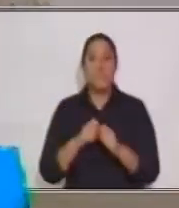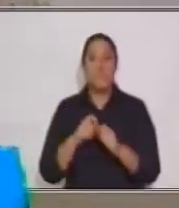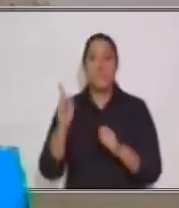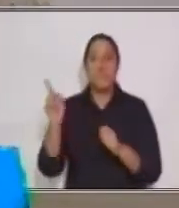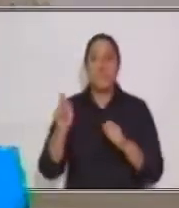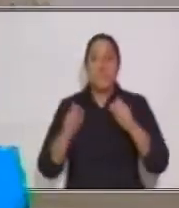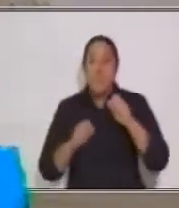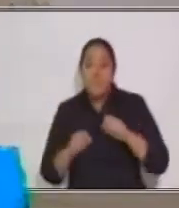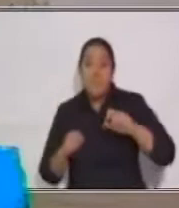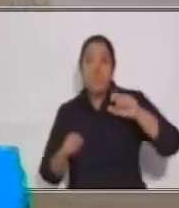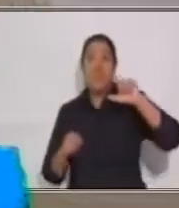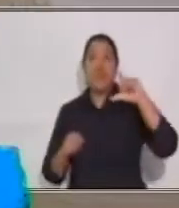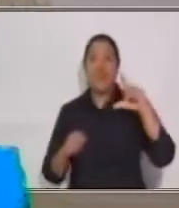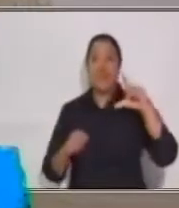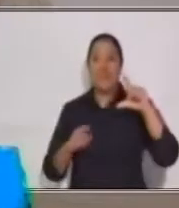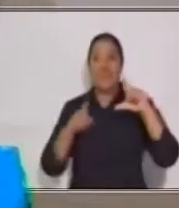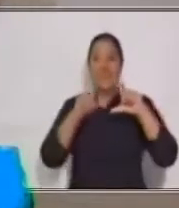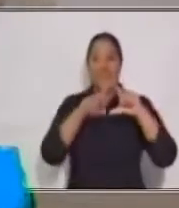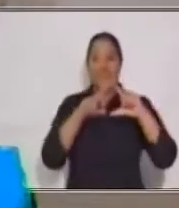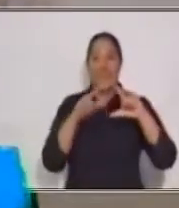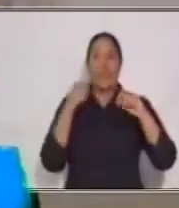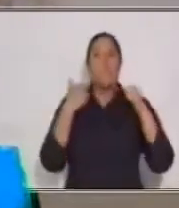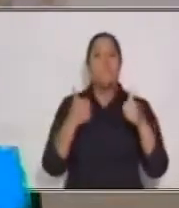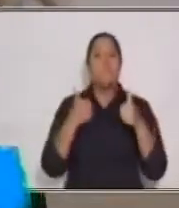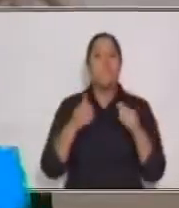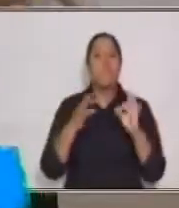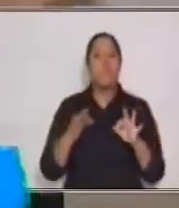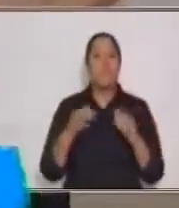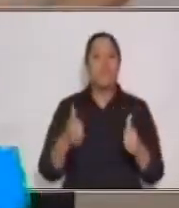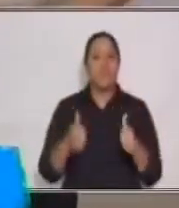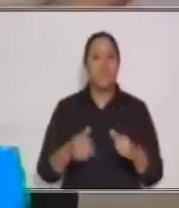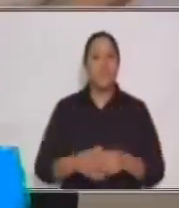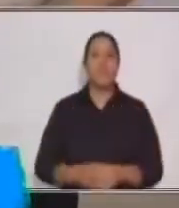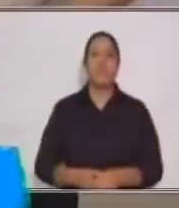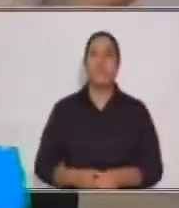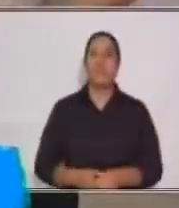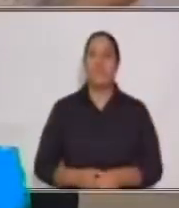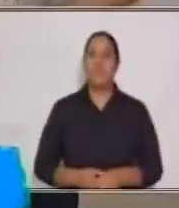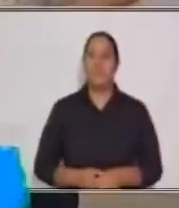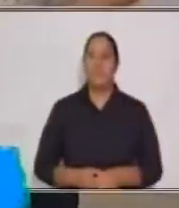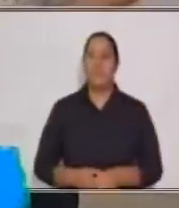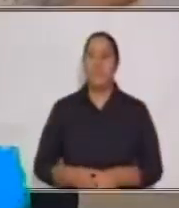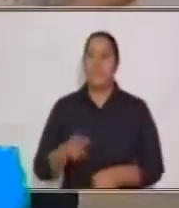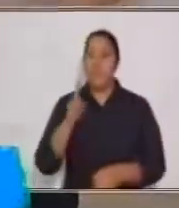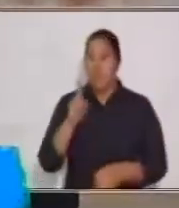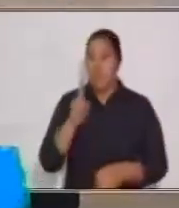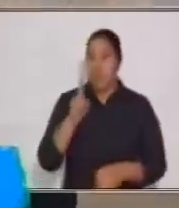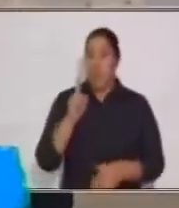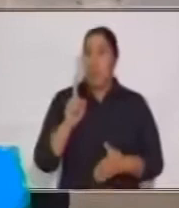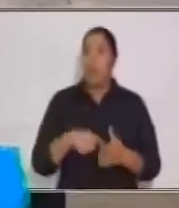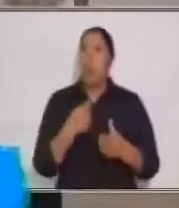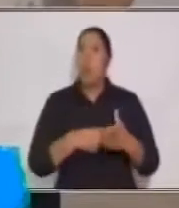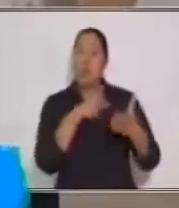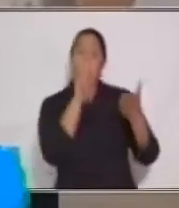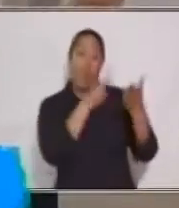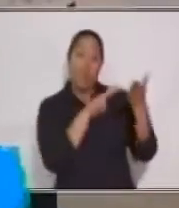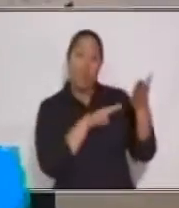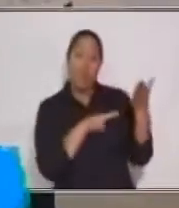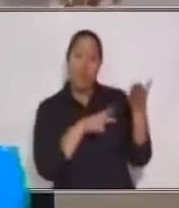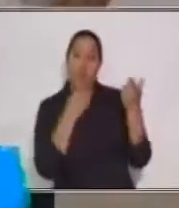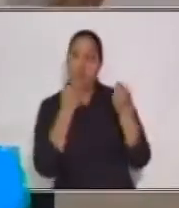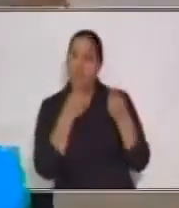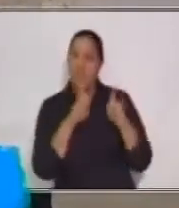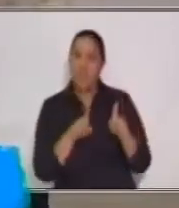mayúscula. Muy bien. Excelente. A la hora de leer, sucedía algo